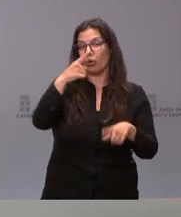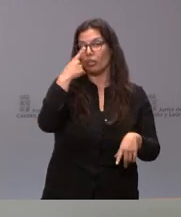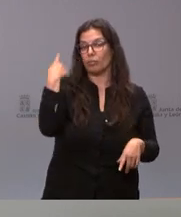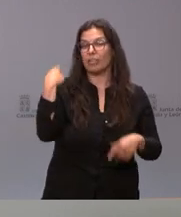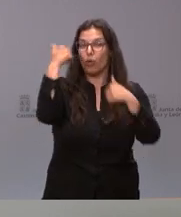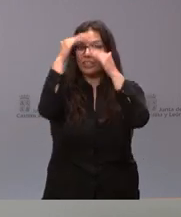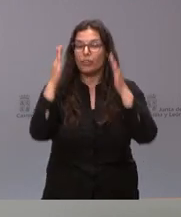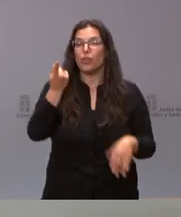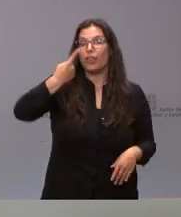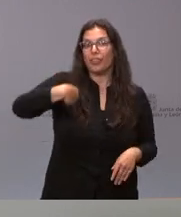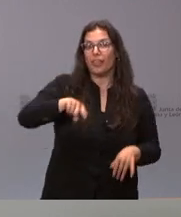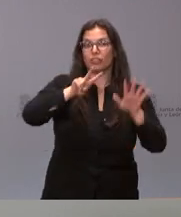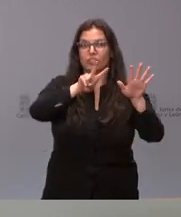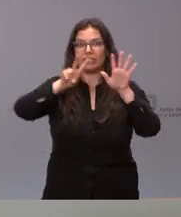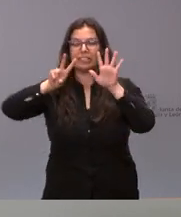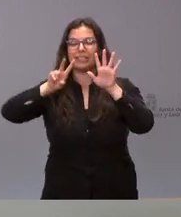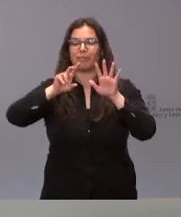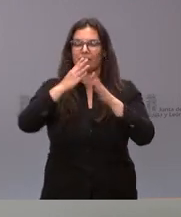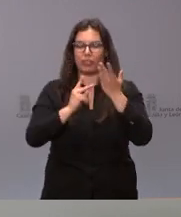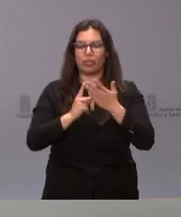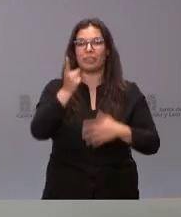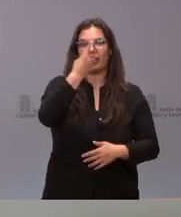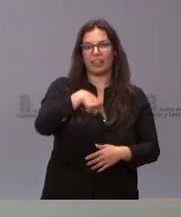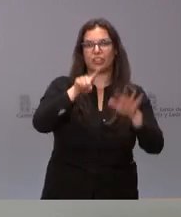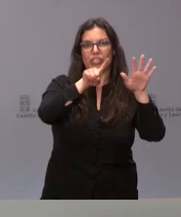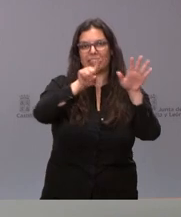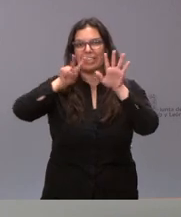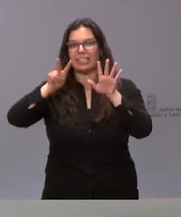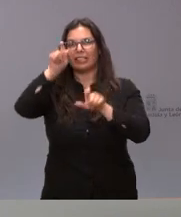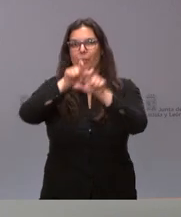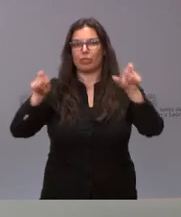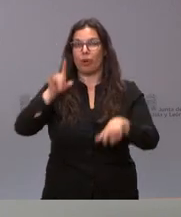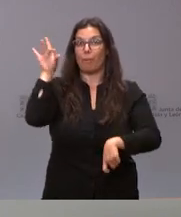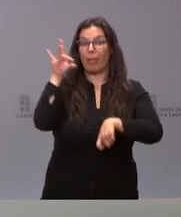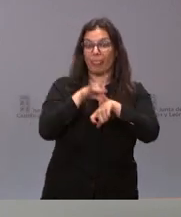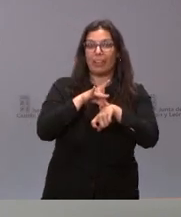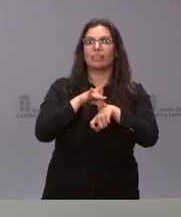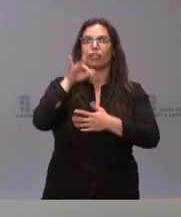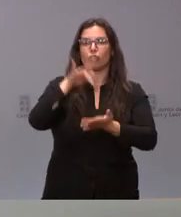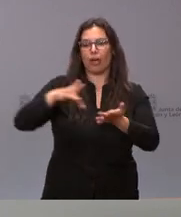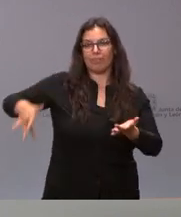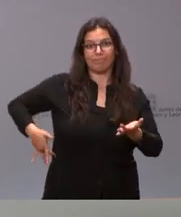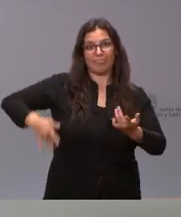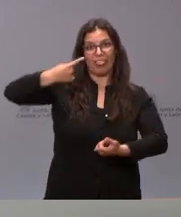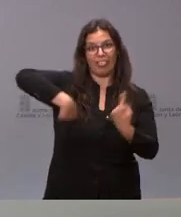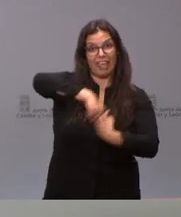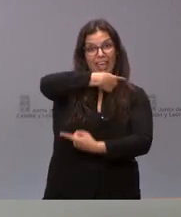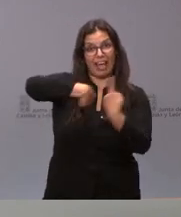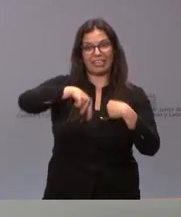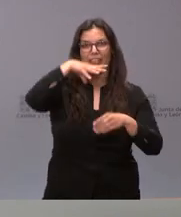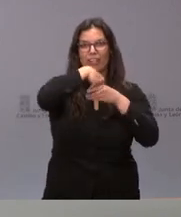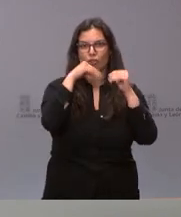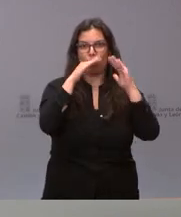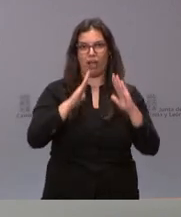había 167 pacientes en diálisis domiciliaria en nuestra comunidad autónoma. Este es un servicio que estamos